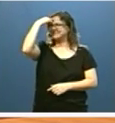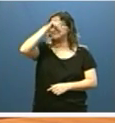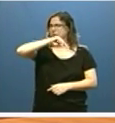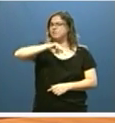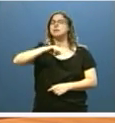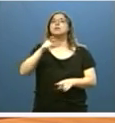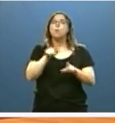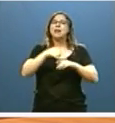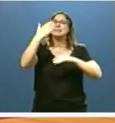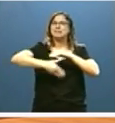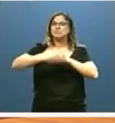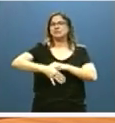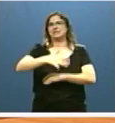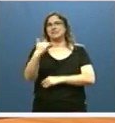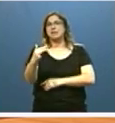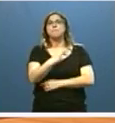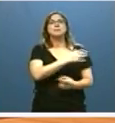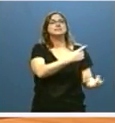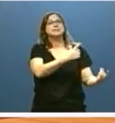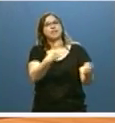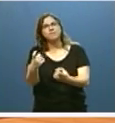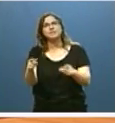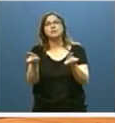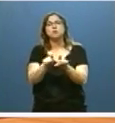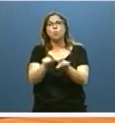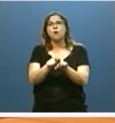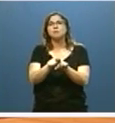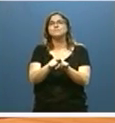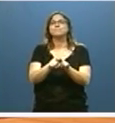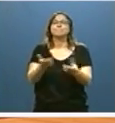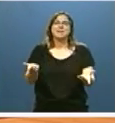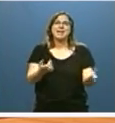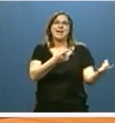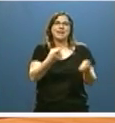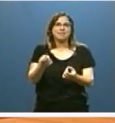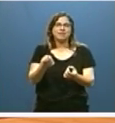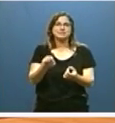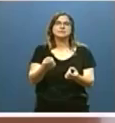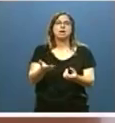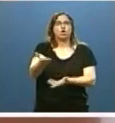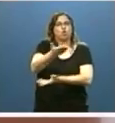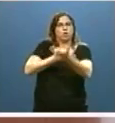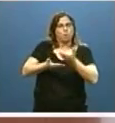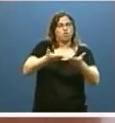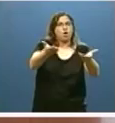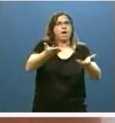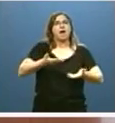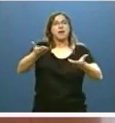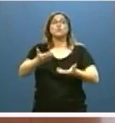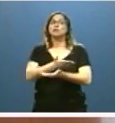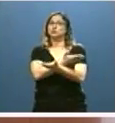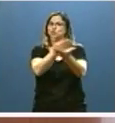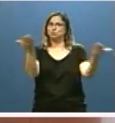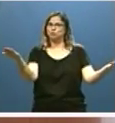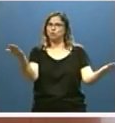y la necesidad que tiene de contar con la ayuda y la colaboración de todos para el